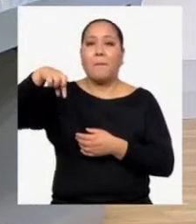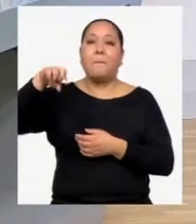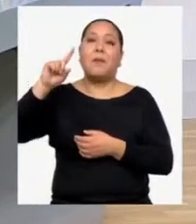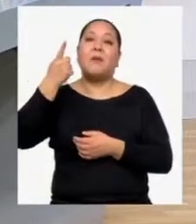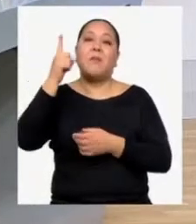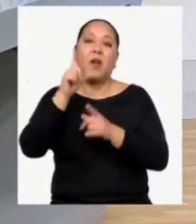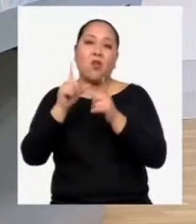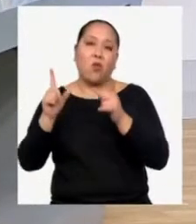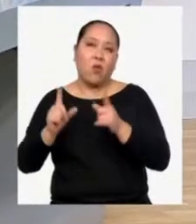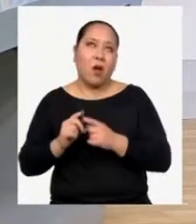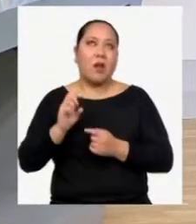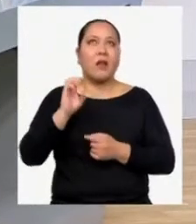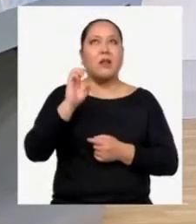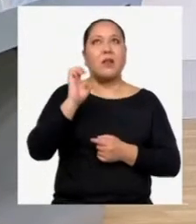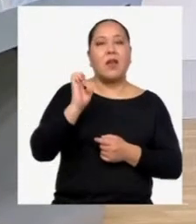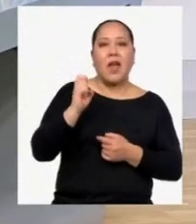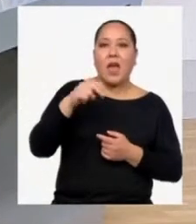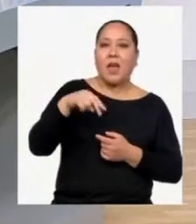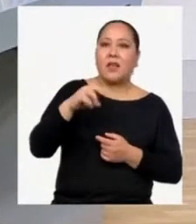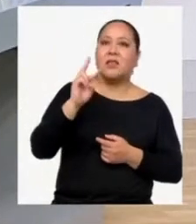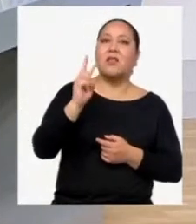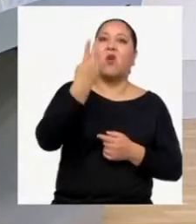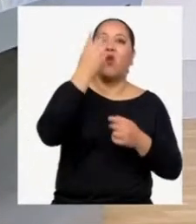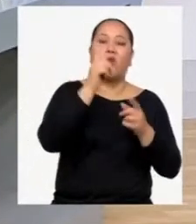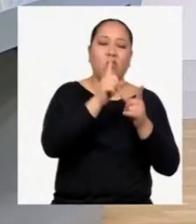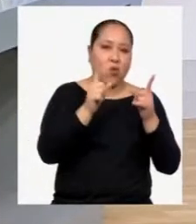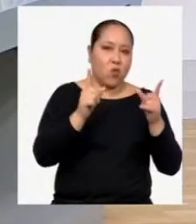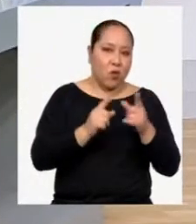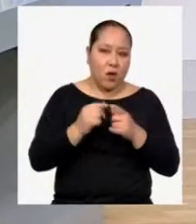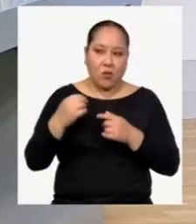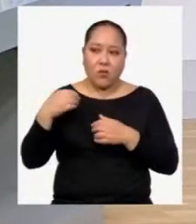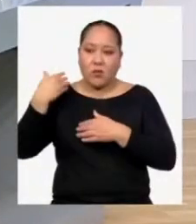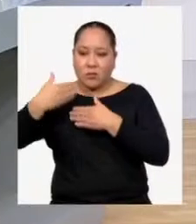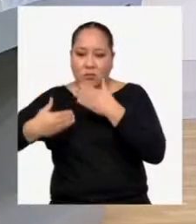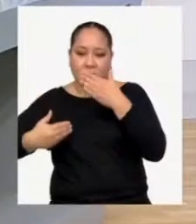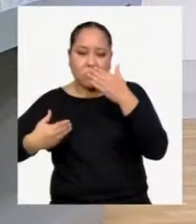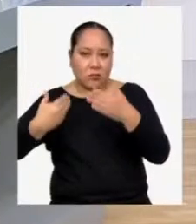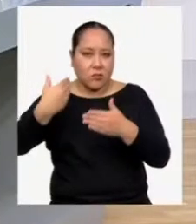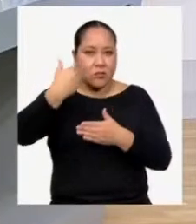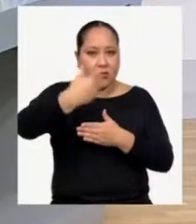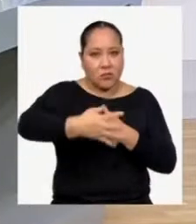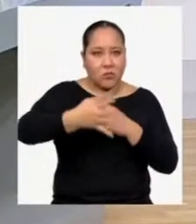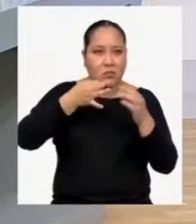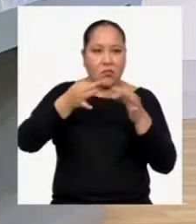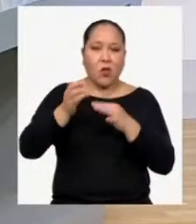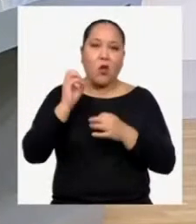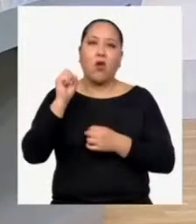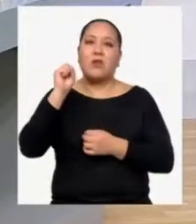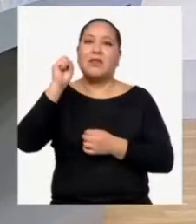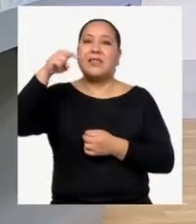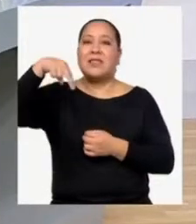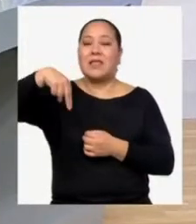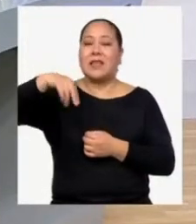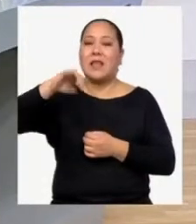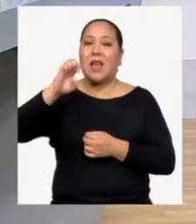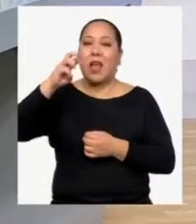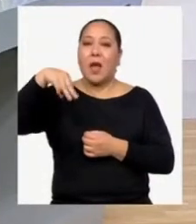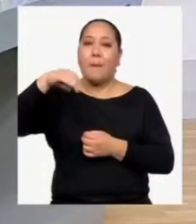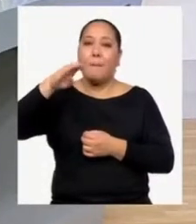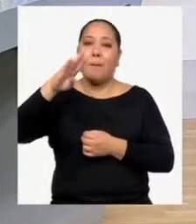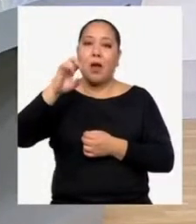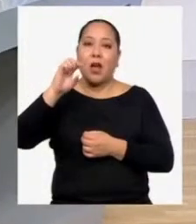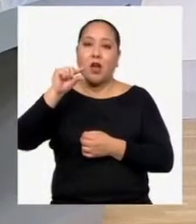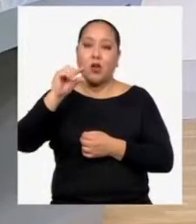lugar Cuando se está detallando una secuencia de hechos O también, sin embargo Cuando se va a unir dos ideas